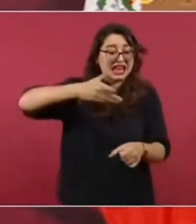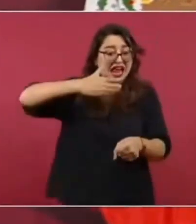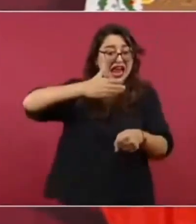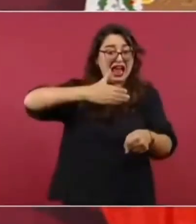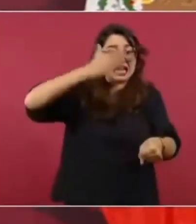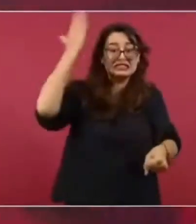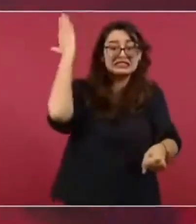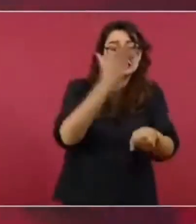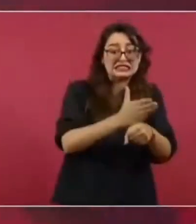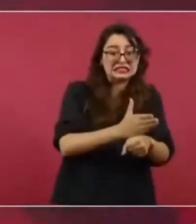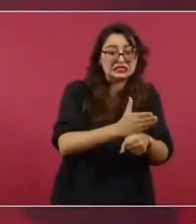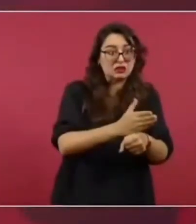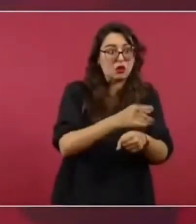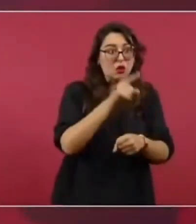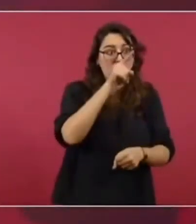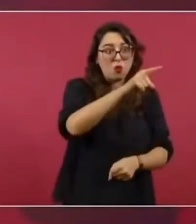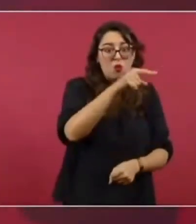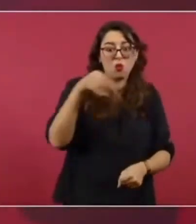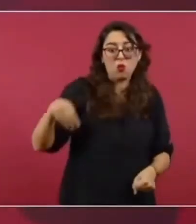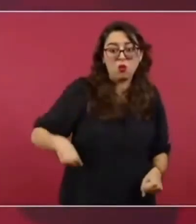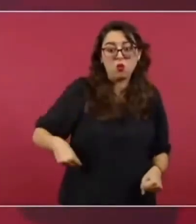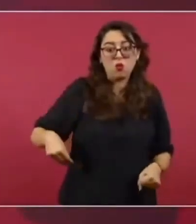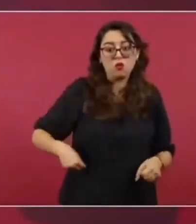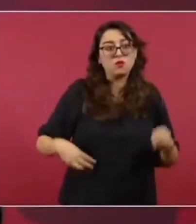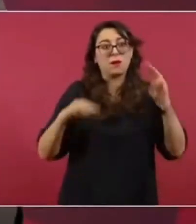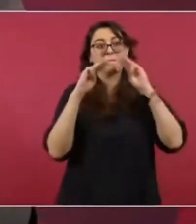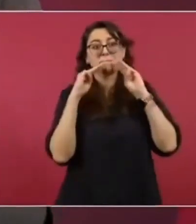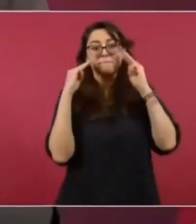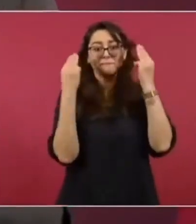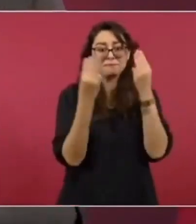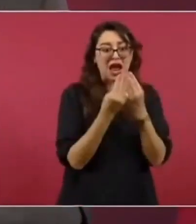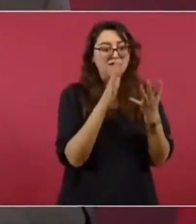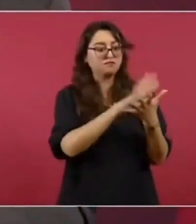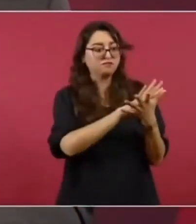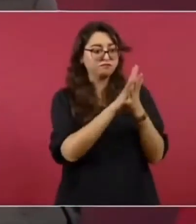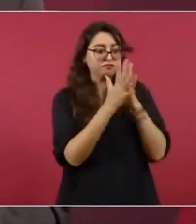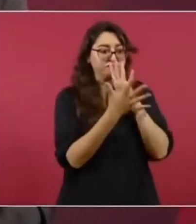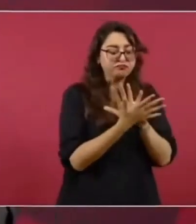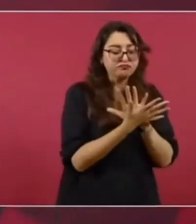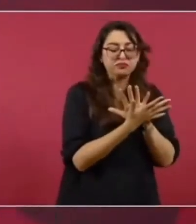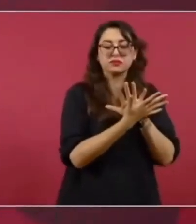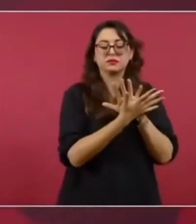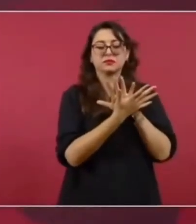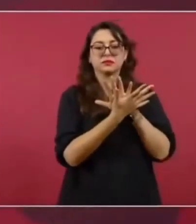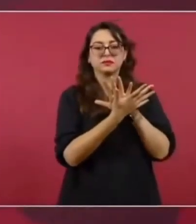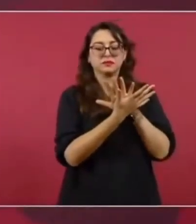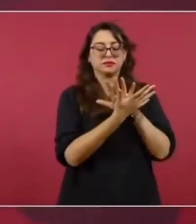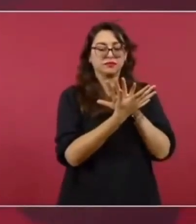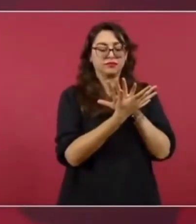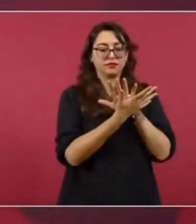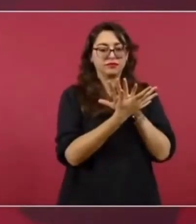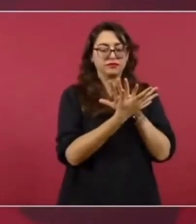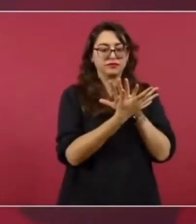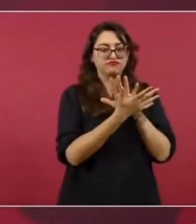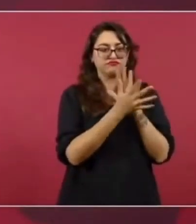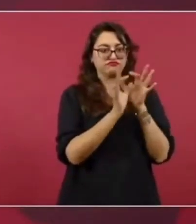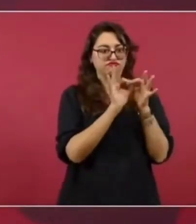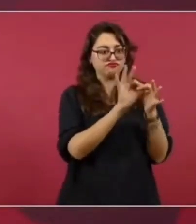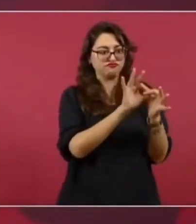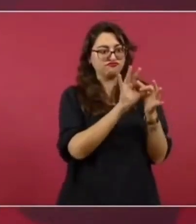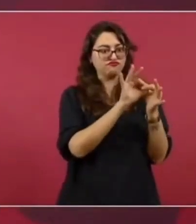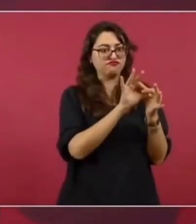por asociación delictuosa por vinculación